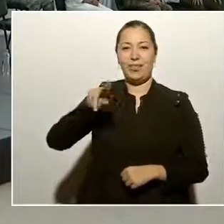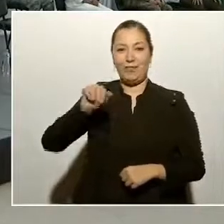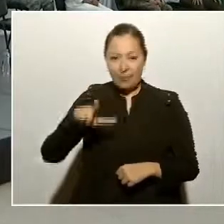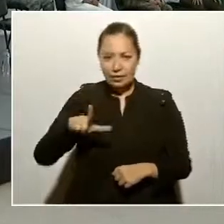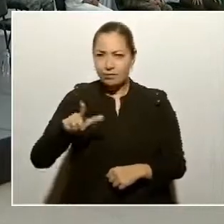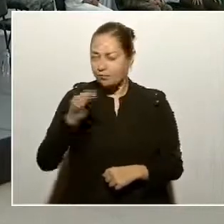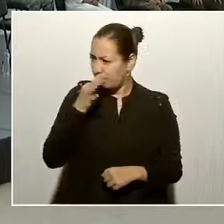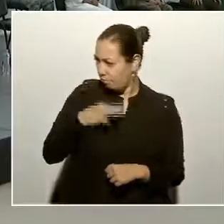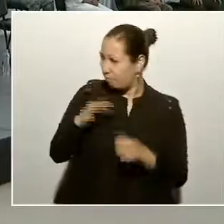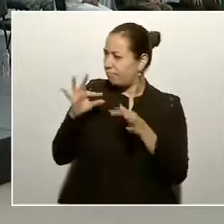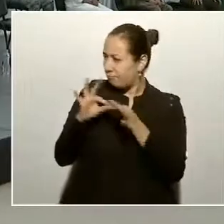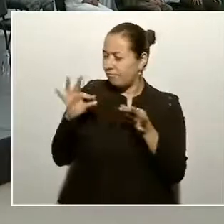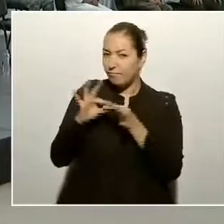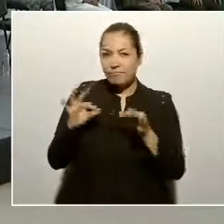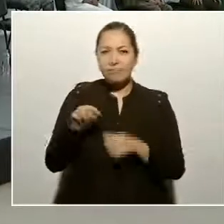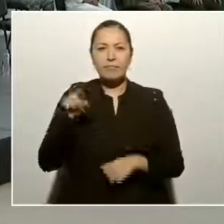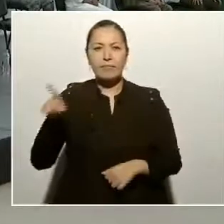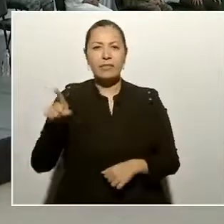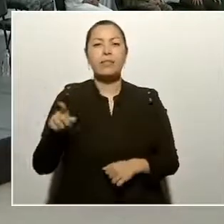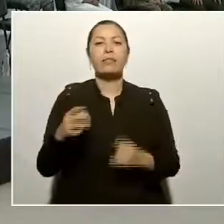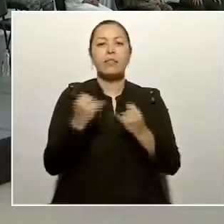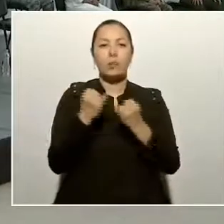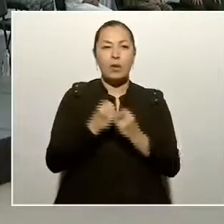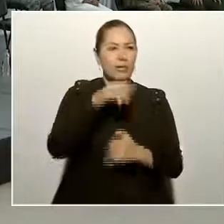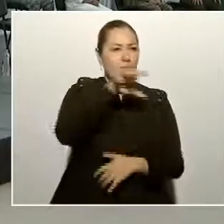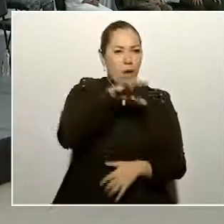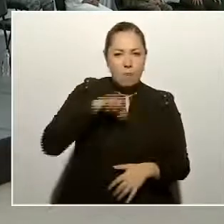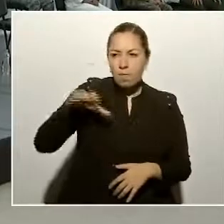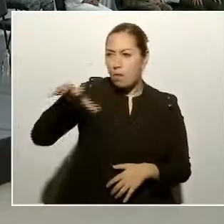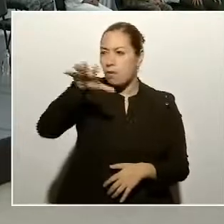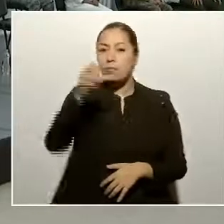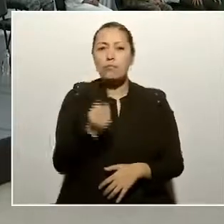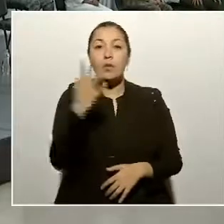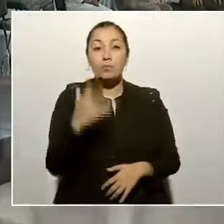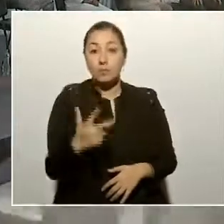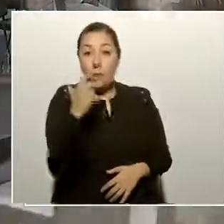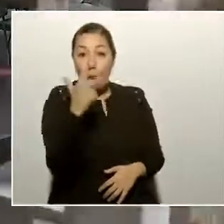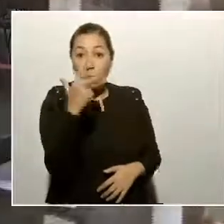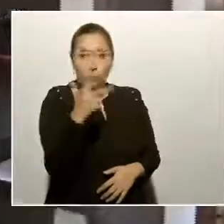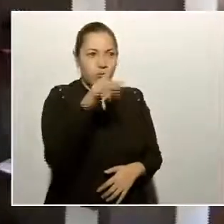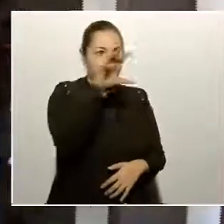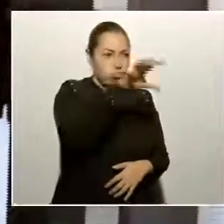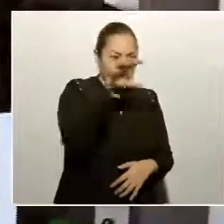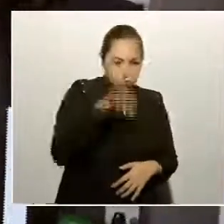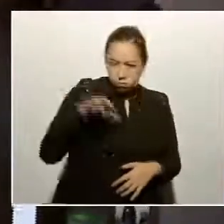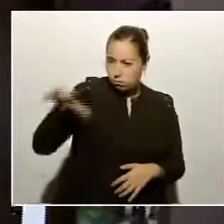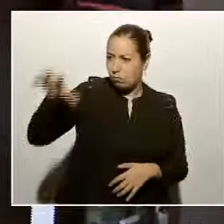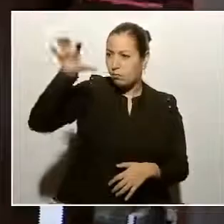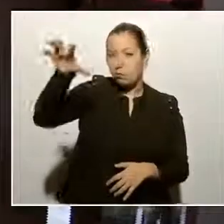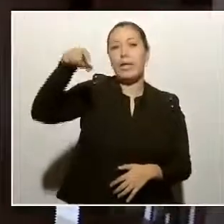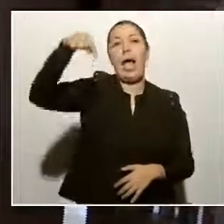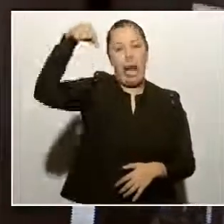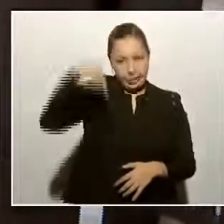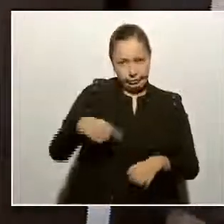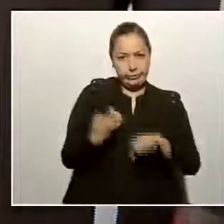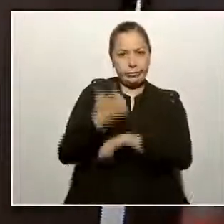se tienen proyectadas ocho instalaciones, ocho cuarteles en Sinaloa, como este,